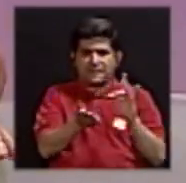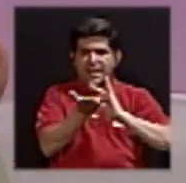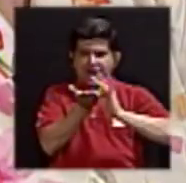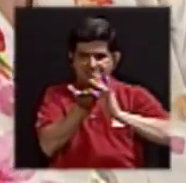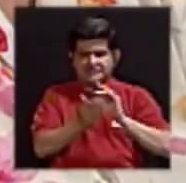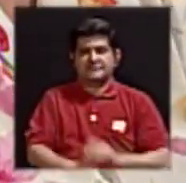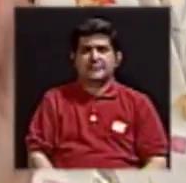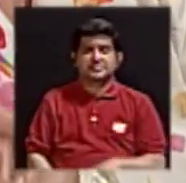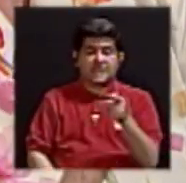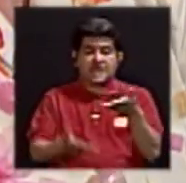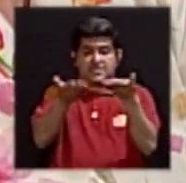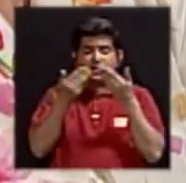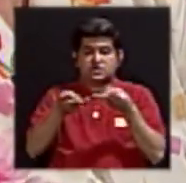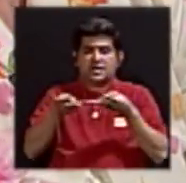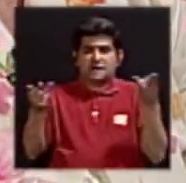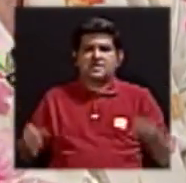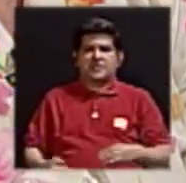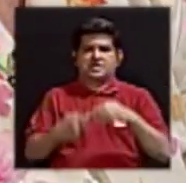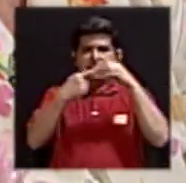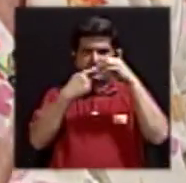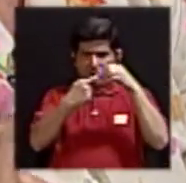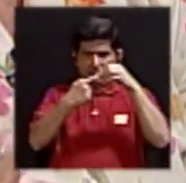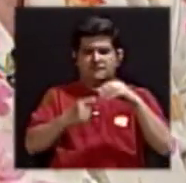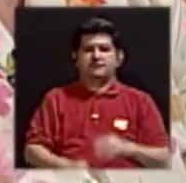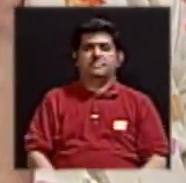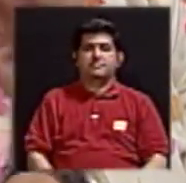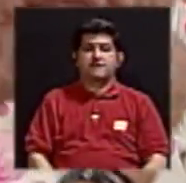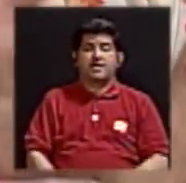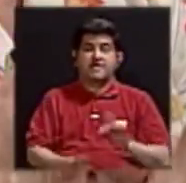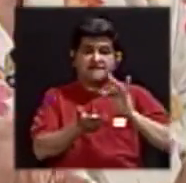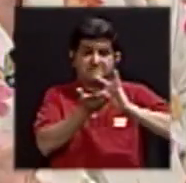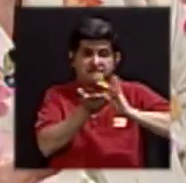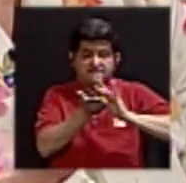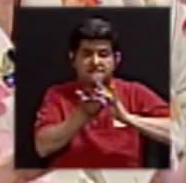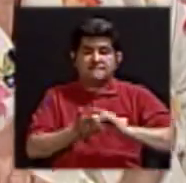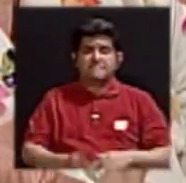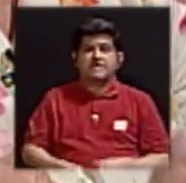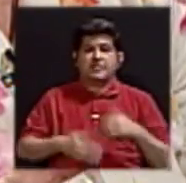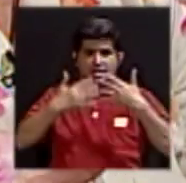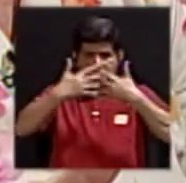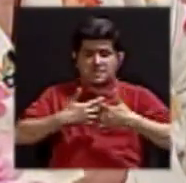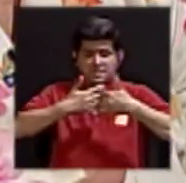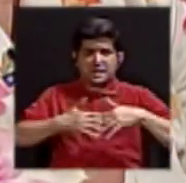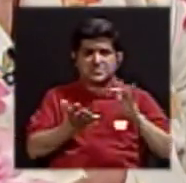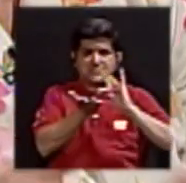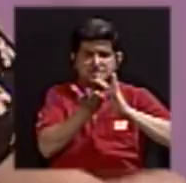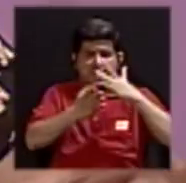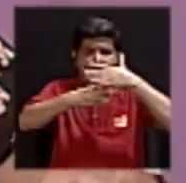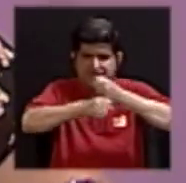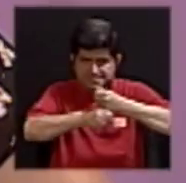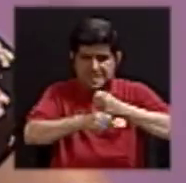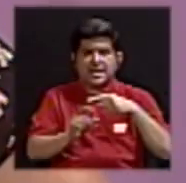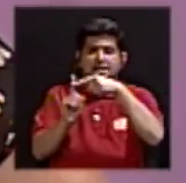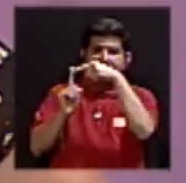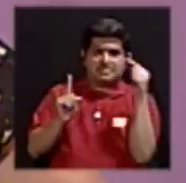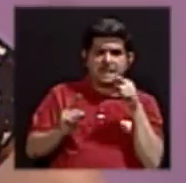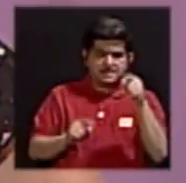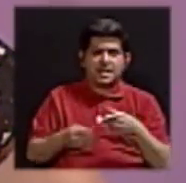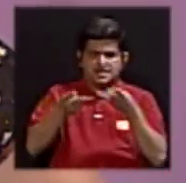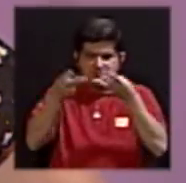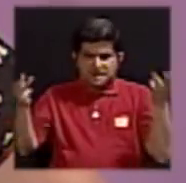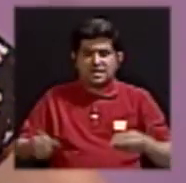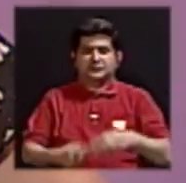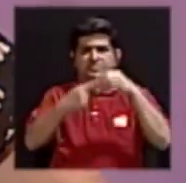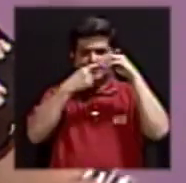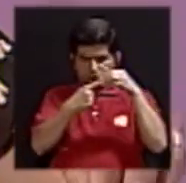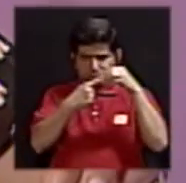medicinales nos dan las materias primas, las farmacias producen medicamentos a partir de estas materias